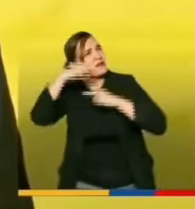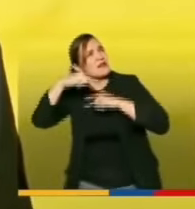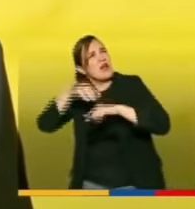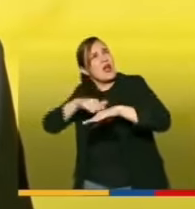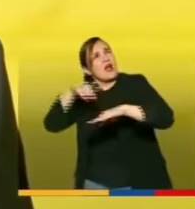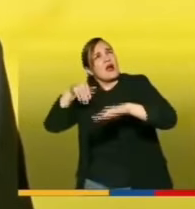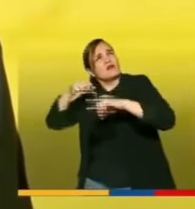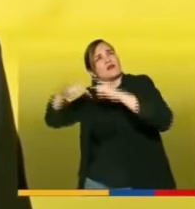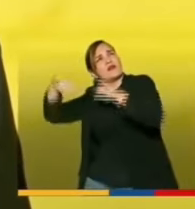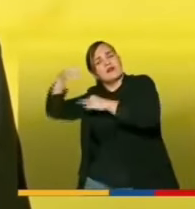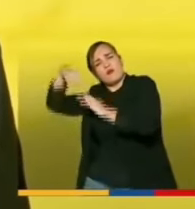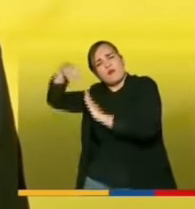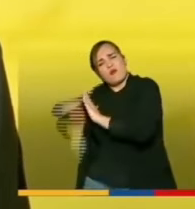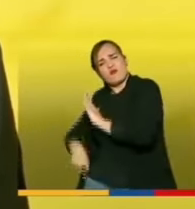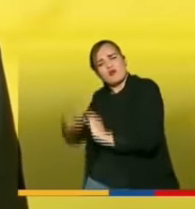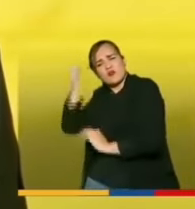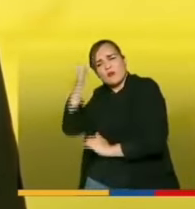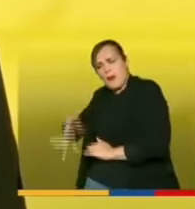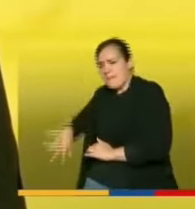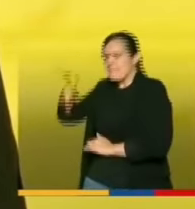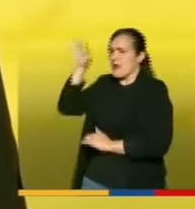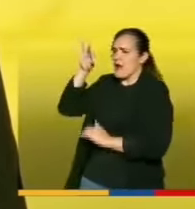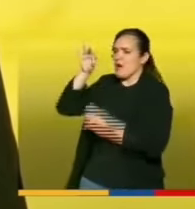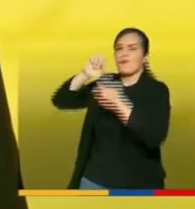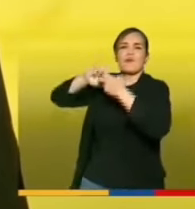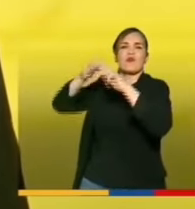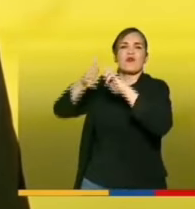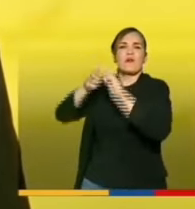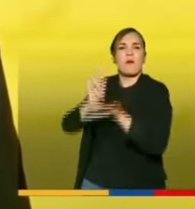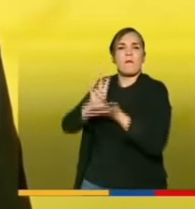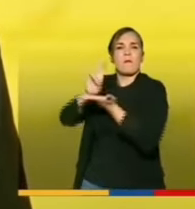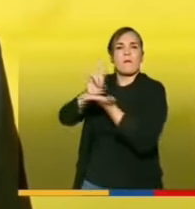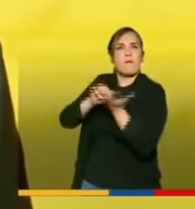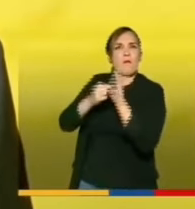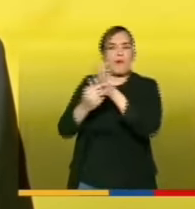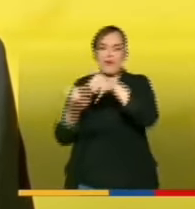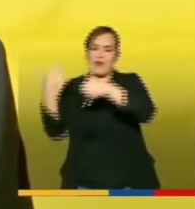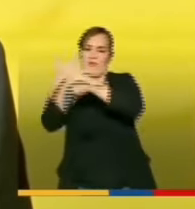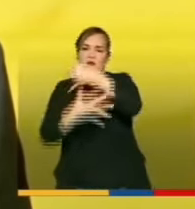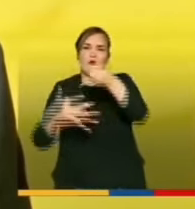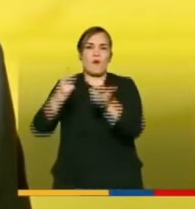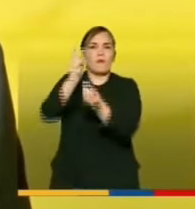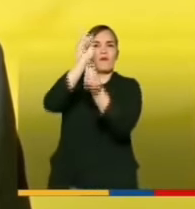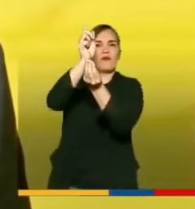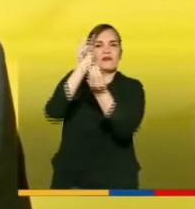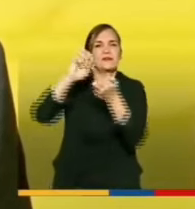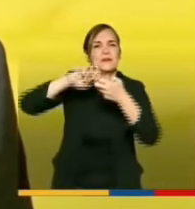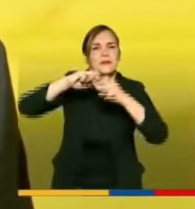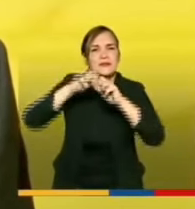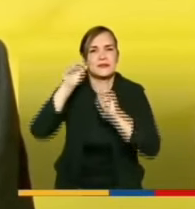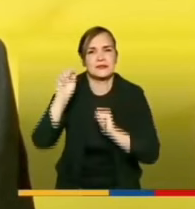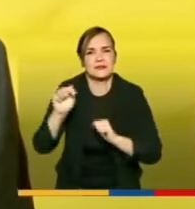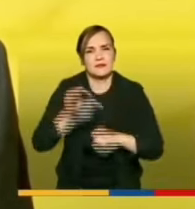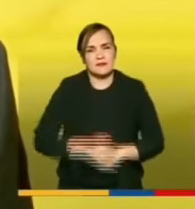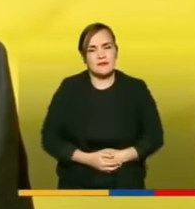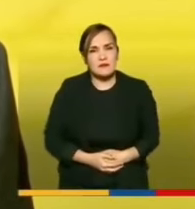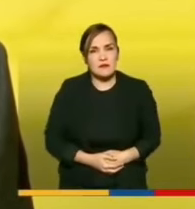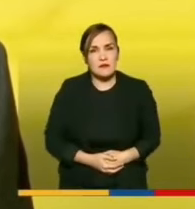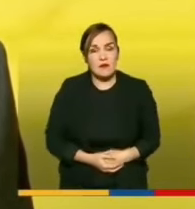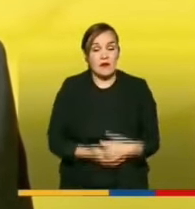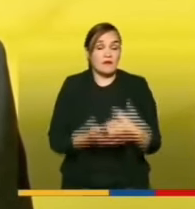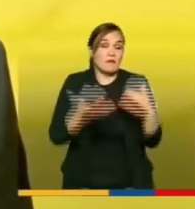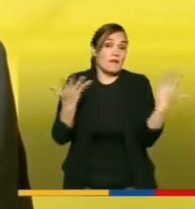la modificación de nuestro modelo de geopolítico de tal manera que en términos